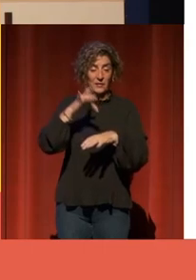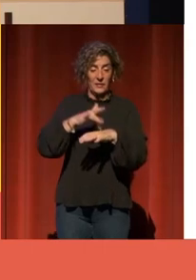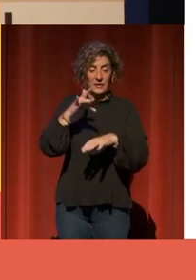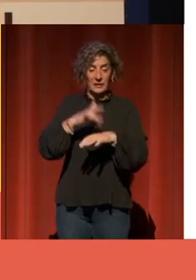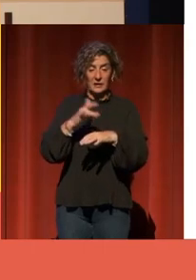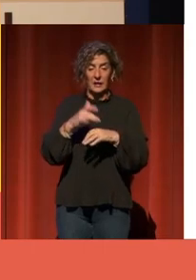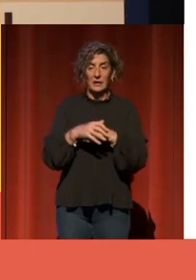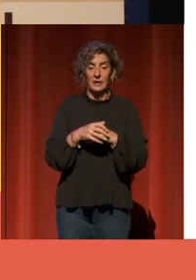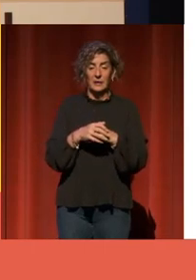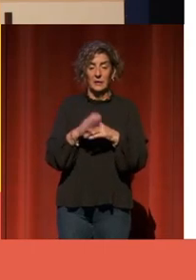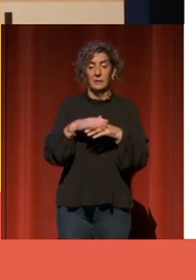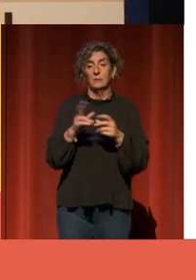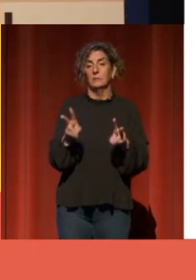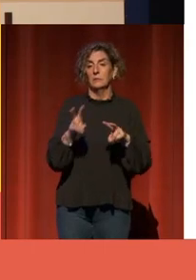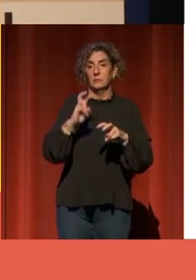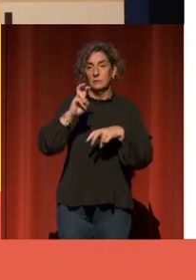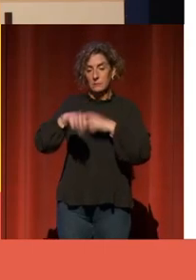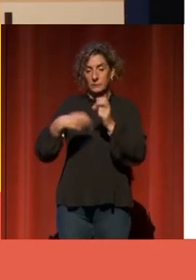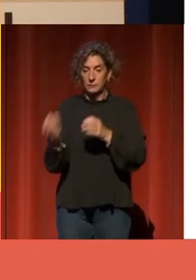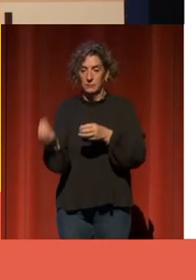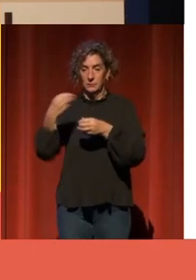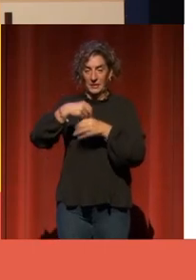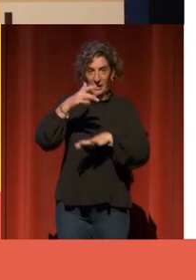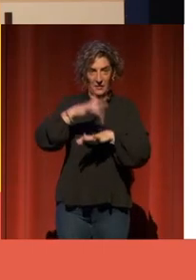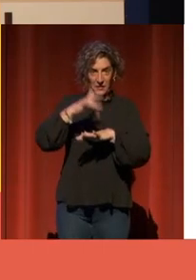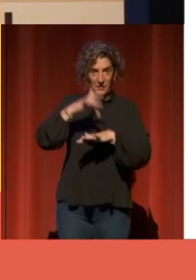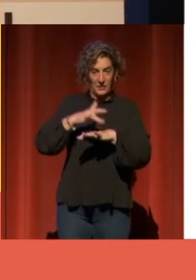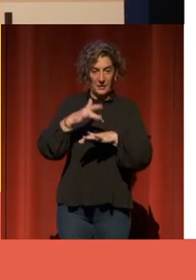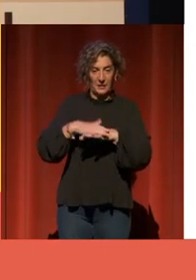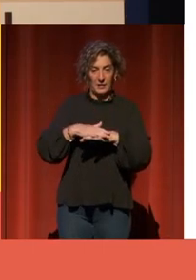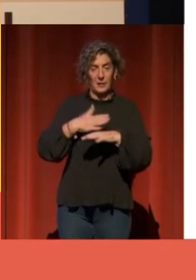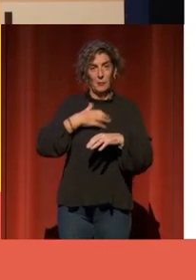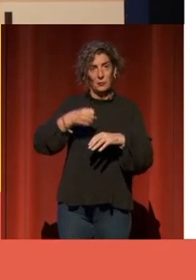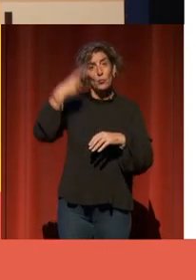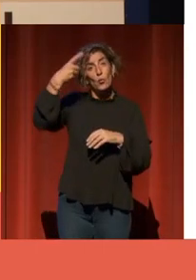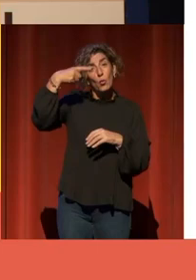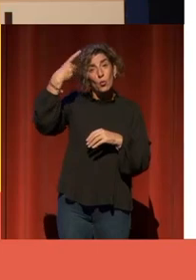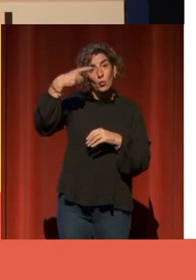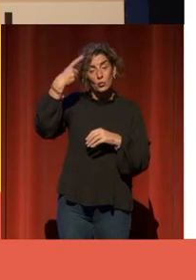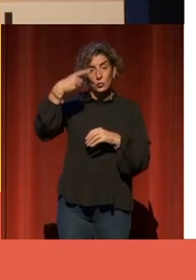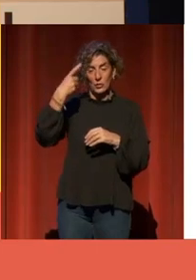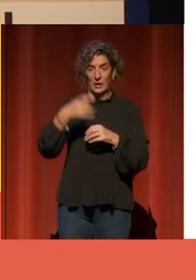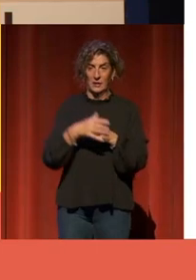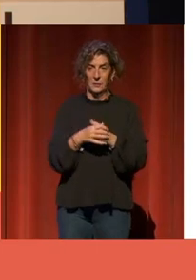digitalizar, el patrimonio cultural en riesgo,